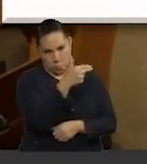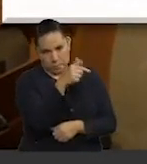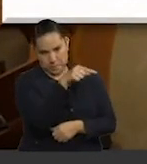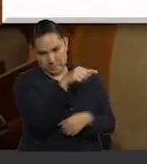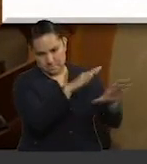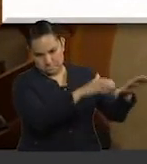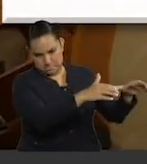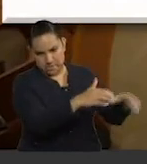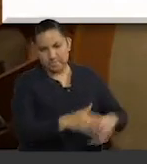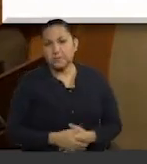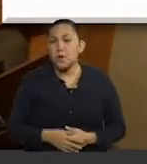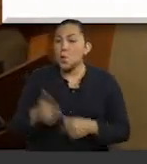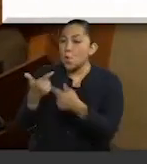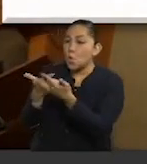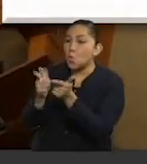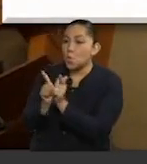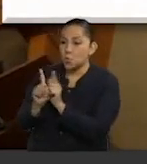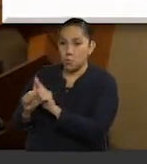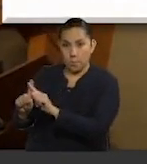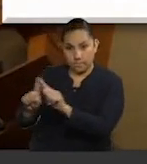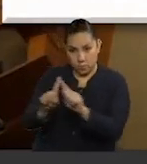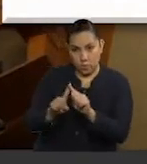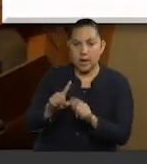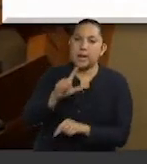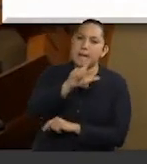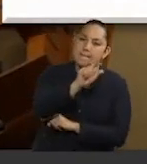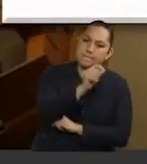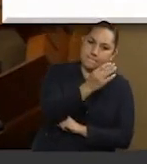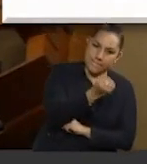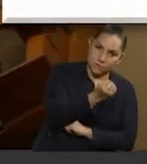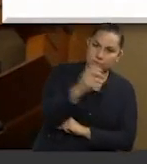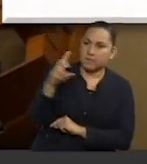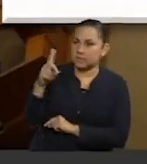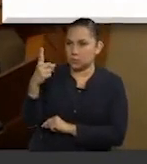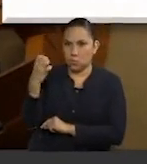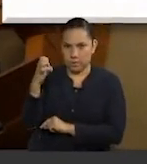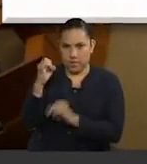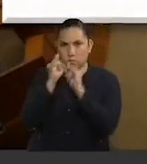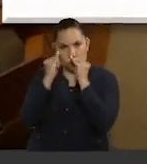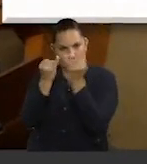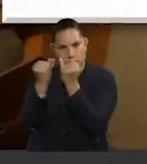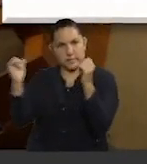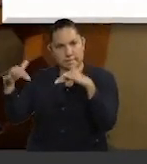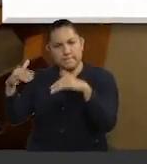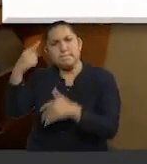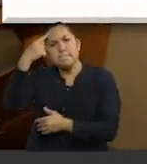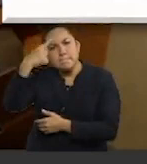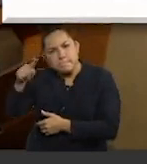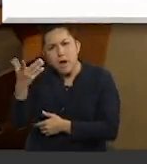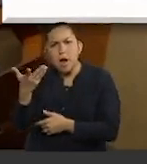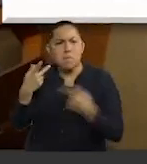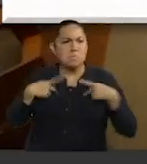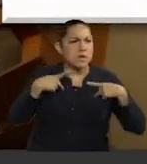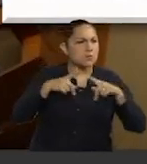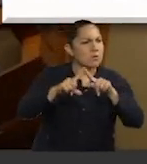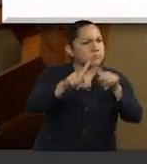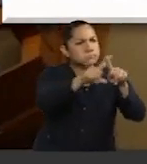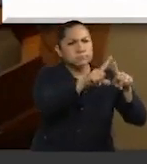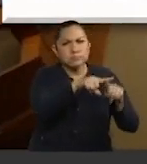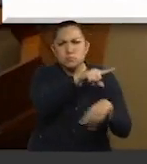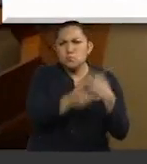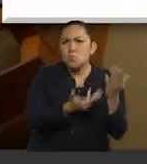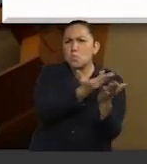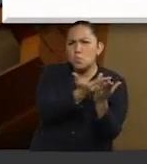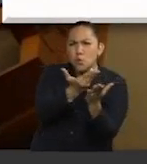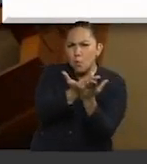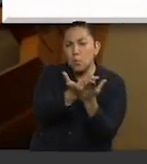El grupo plural se reunirá los días 29 y 31 de enero, a fin de escuchar propuestas de la sociedad civil e incluirlas como